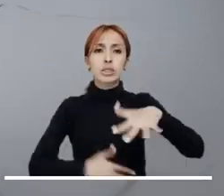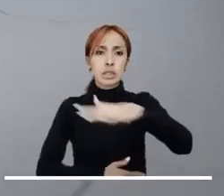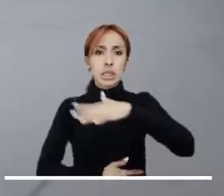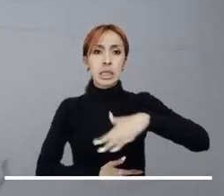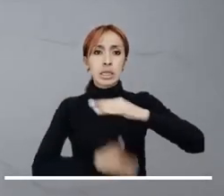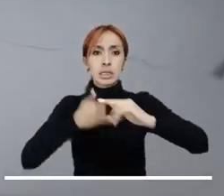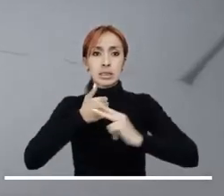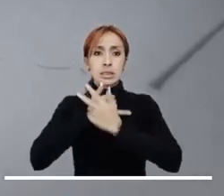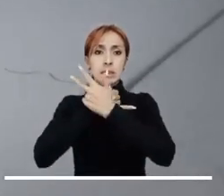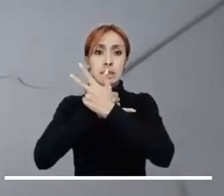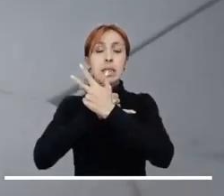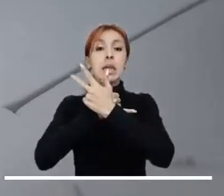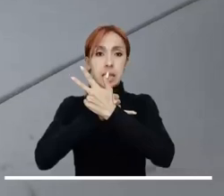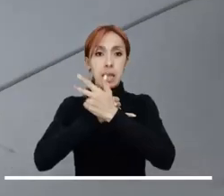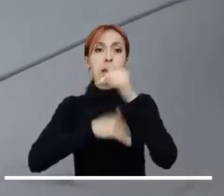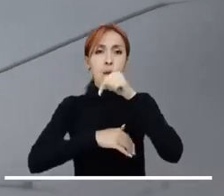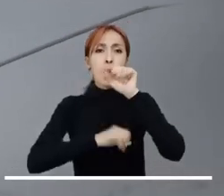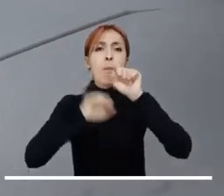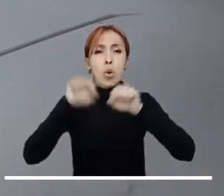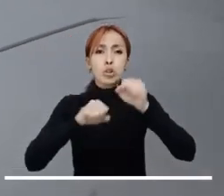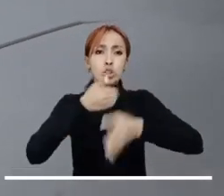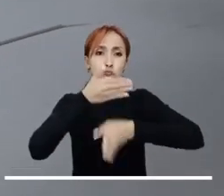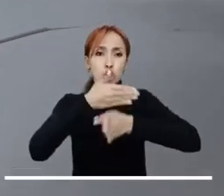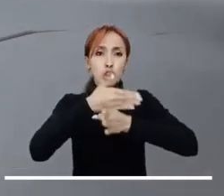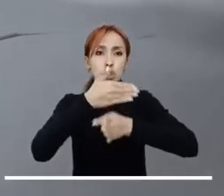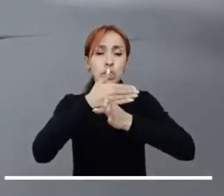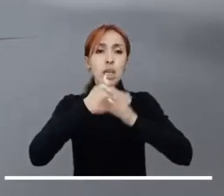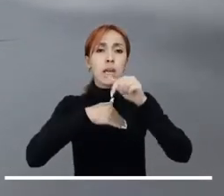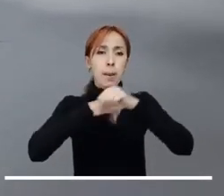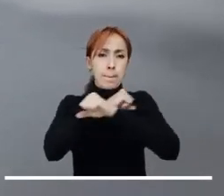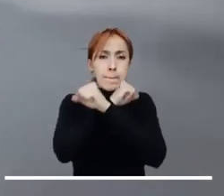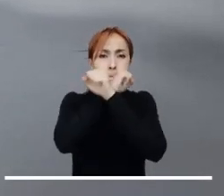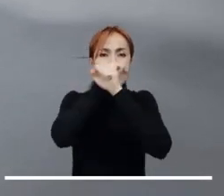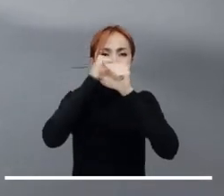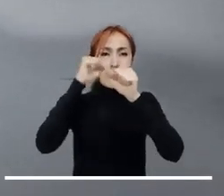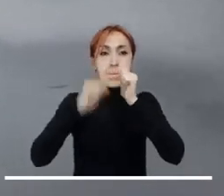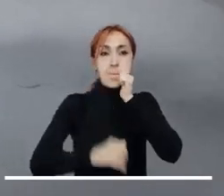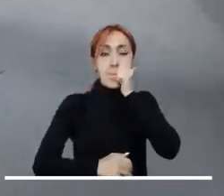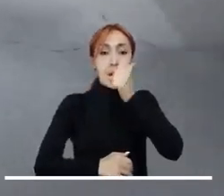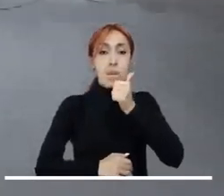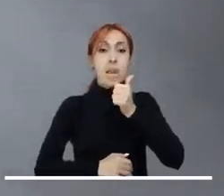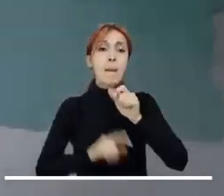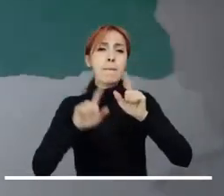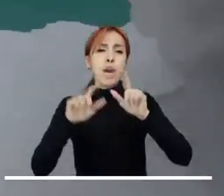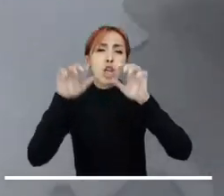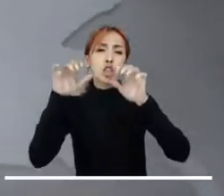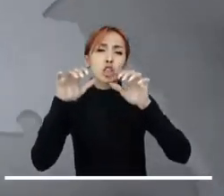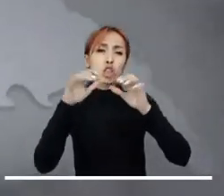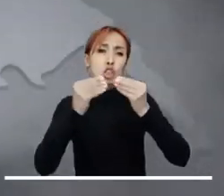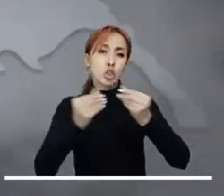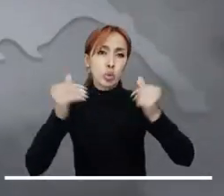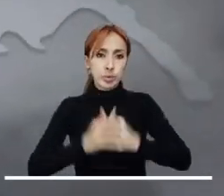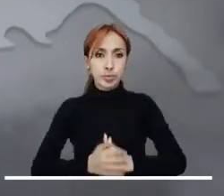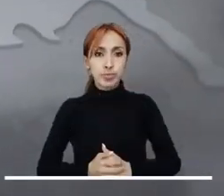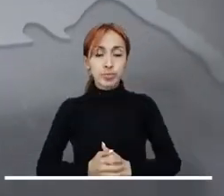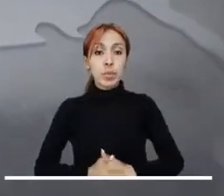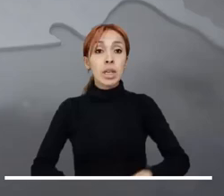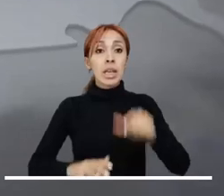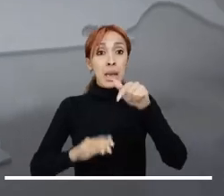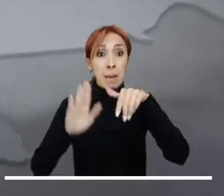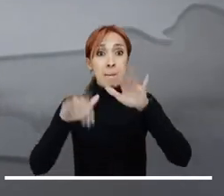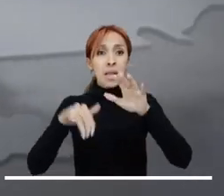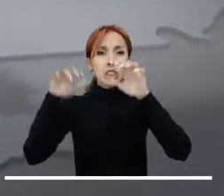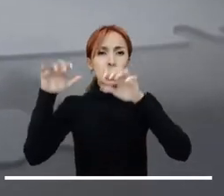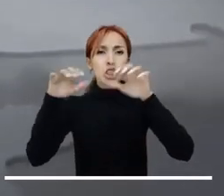y podrían persistir incluso durante la madrugada, pero con menor intensidad. La mayor pluviosidad de la orinogía